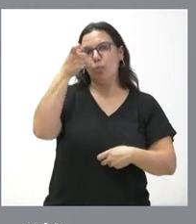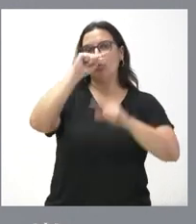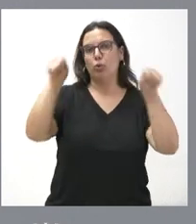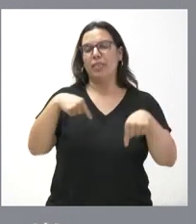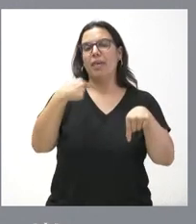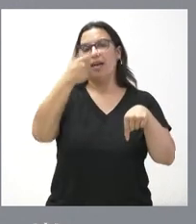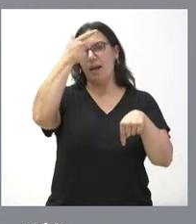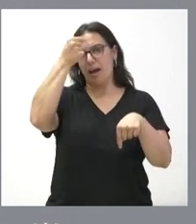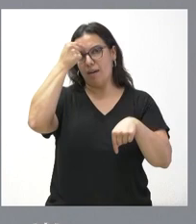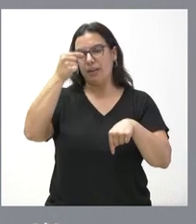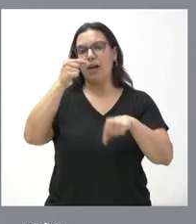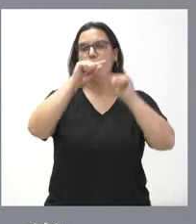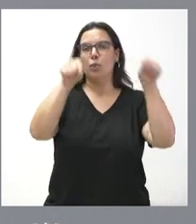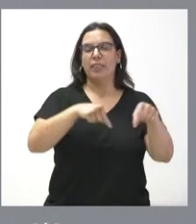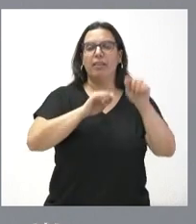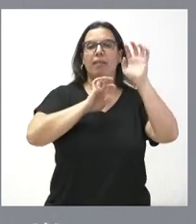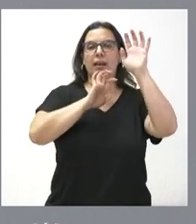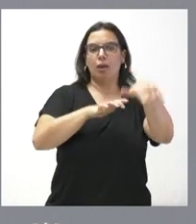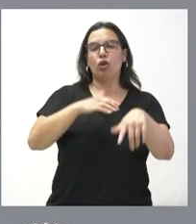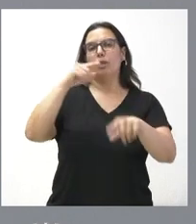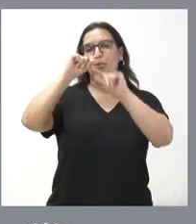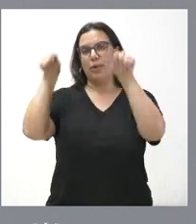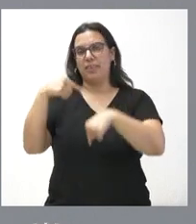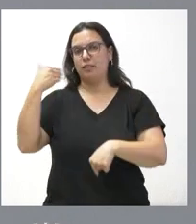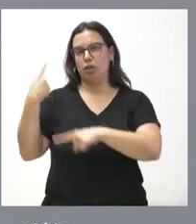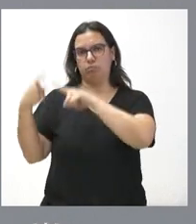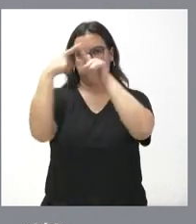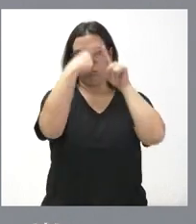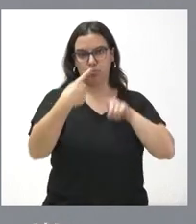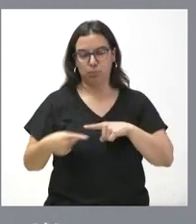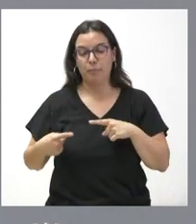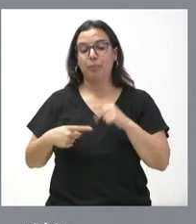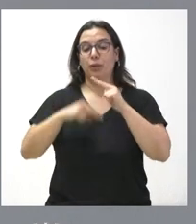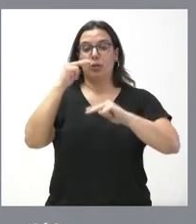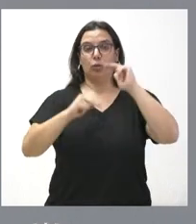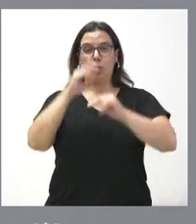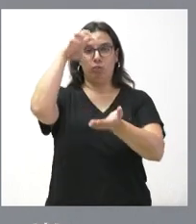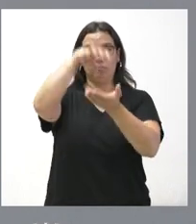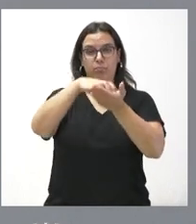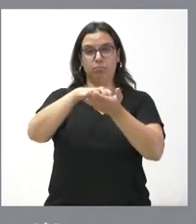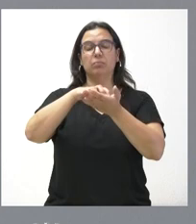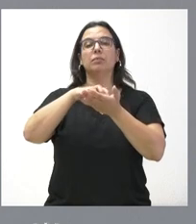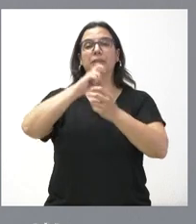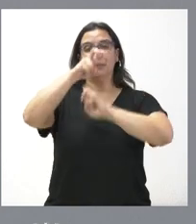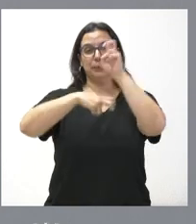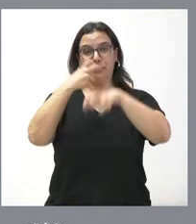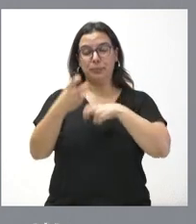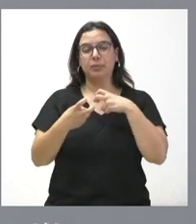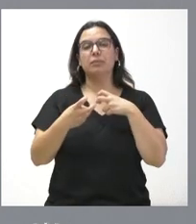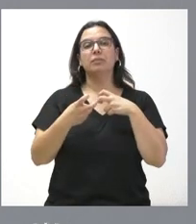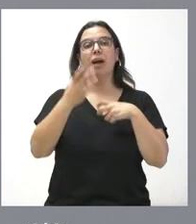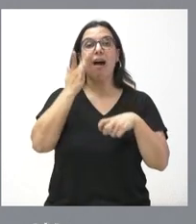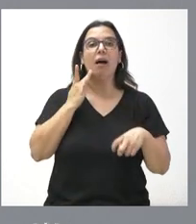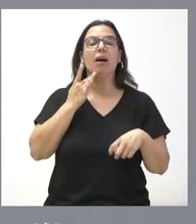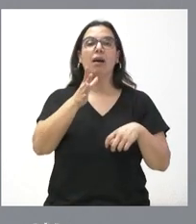León y Soria. La construcción de estas depuradoras se enmarca dentro del plan de actuaciones